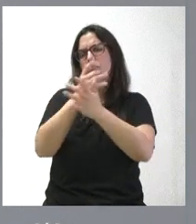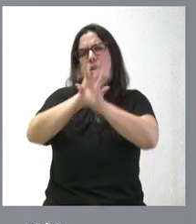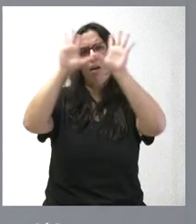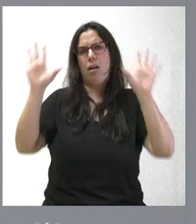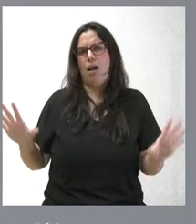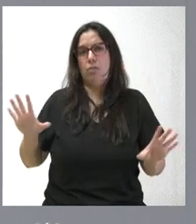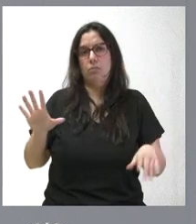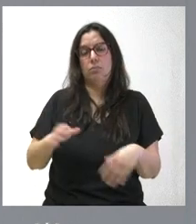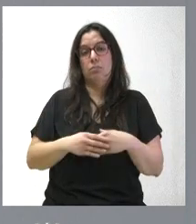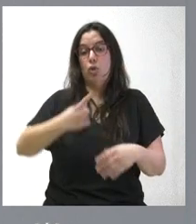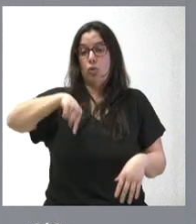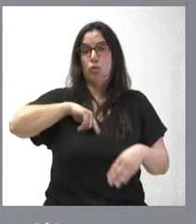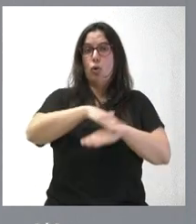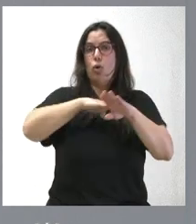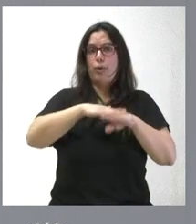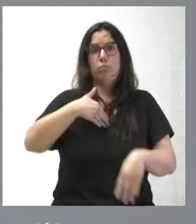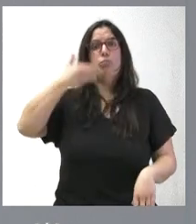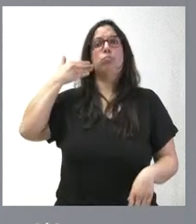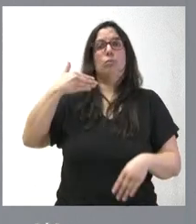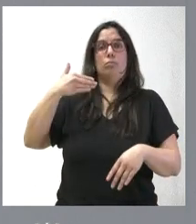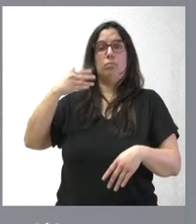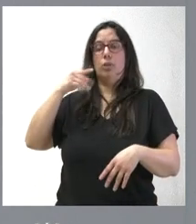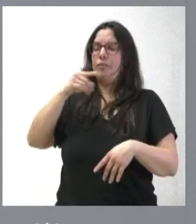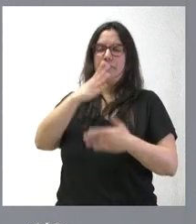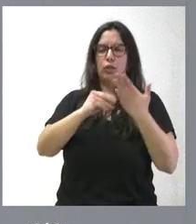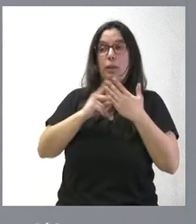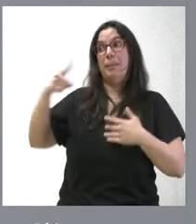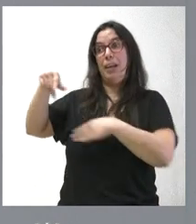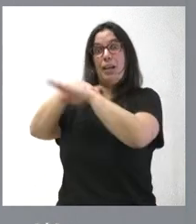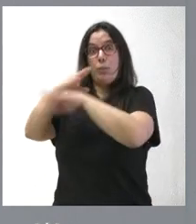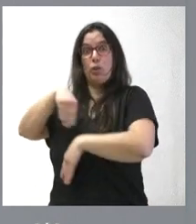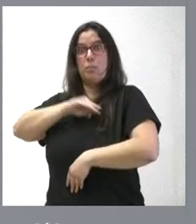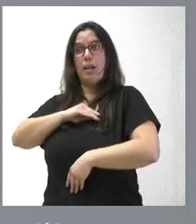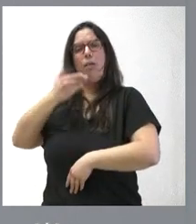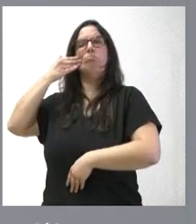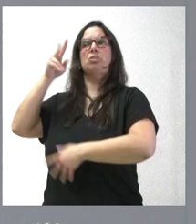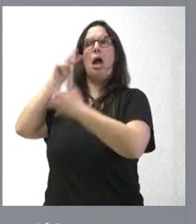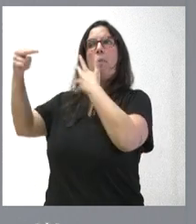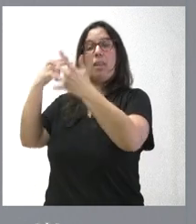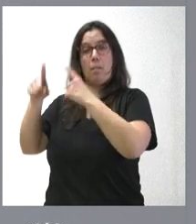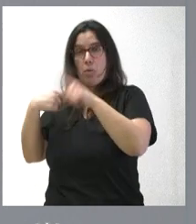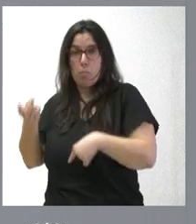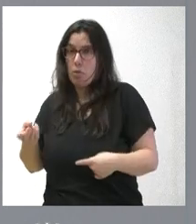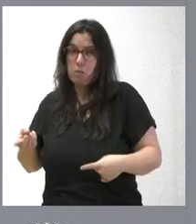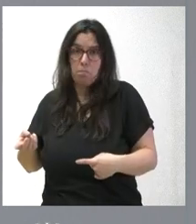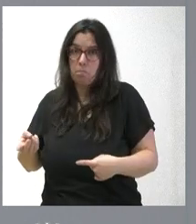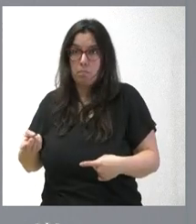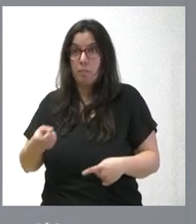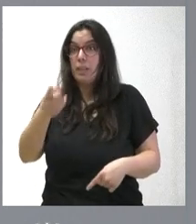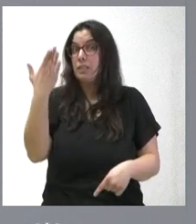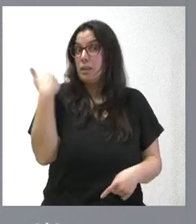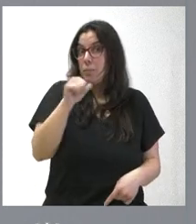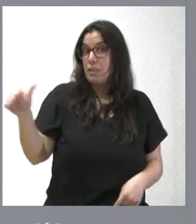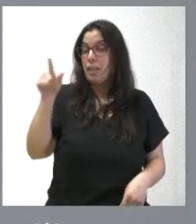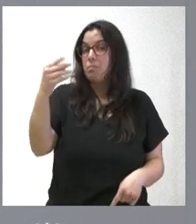Este Gobierno, saben ustedes, que presumen de transparencia, pero luego la ejerce con dificultad. Es el día de hoy. Usted me preguntaba en la semana pasada